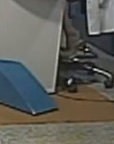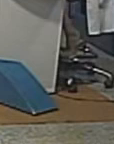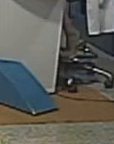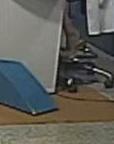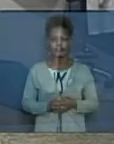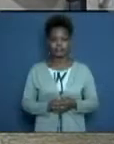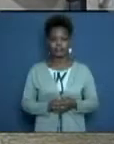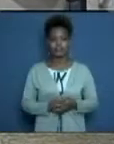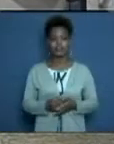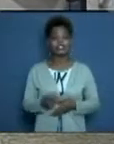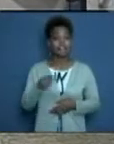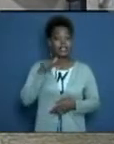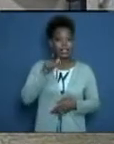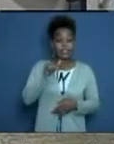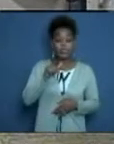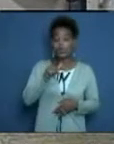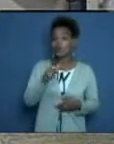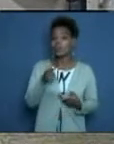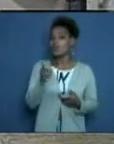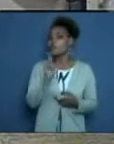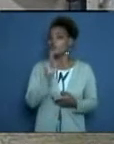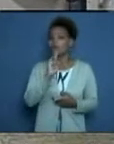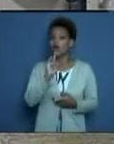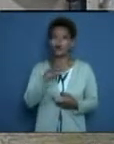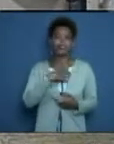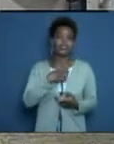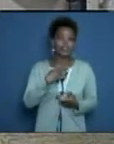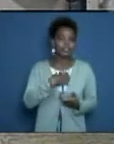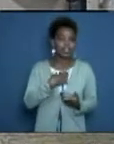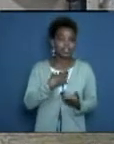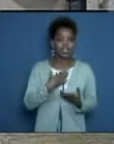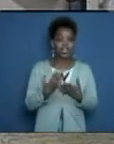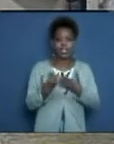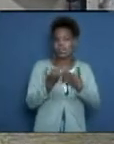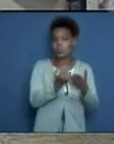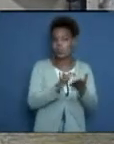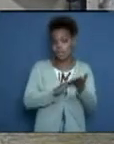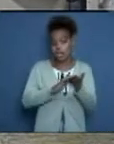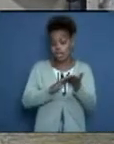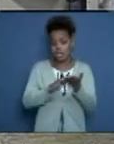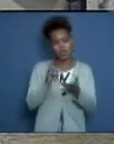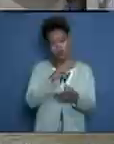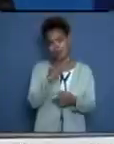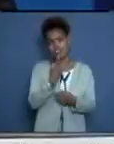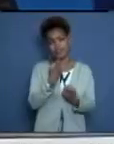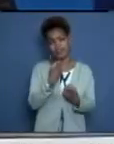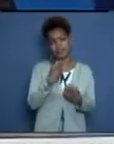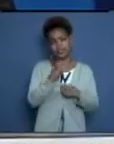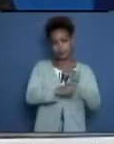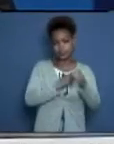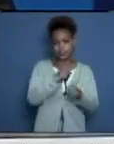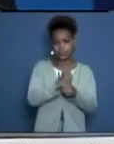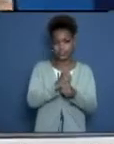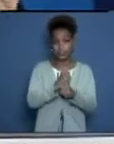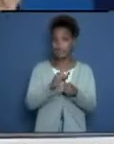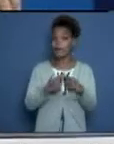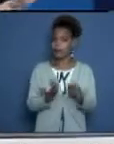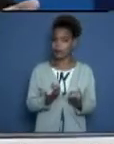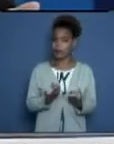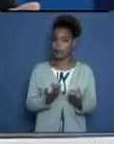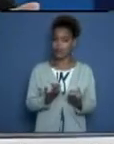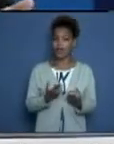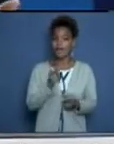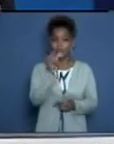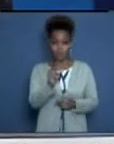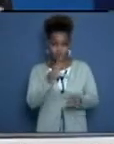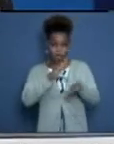son los que más se ha probado, que realmente no tienen ningún tipo de beneficio y no deben utilizarse. Ahora, pueden haber pacientes con características